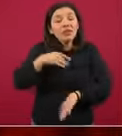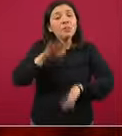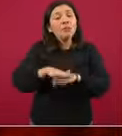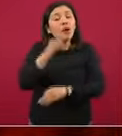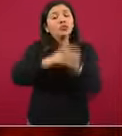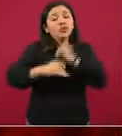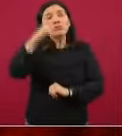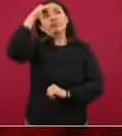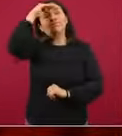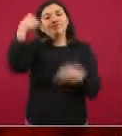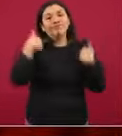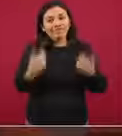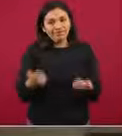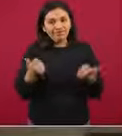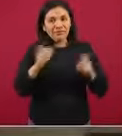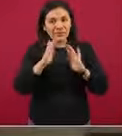conscientes todos. Muchas gracias. Vamos a pasar a